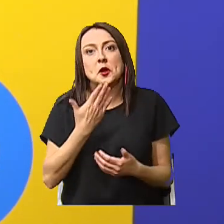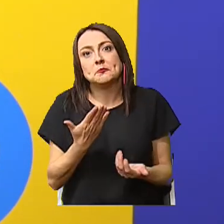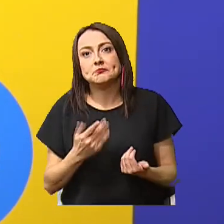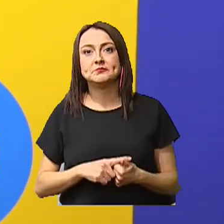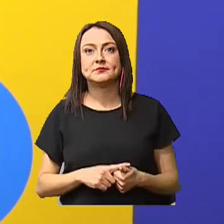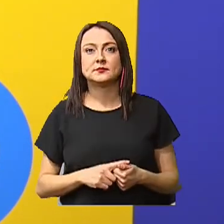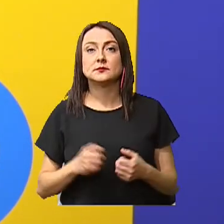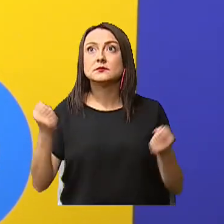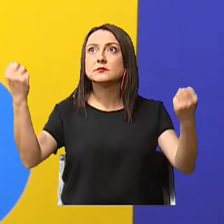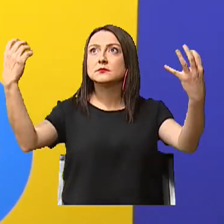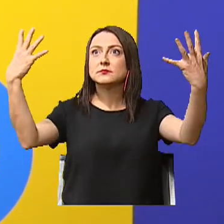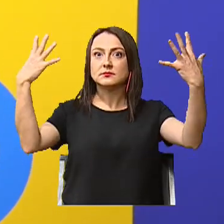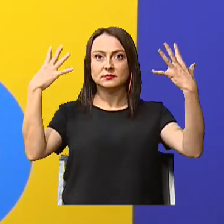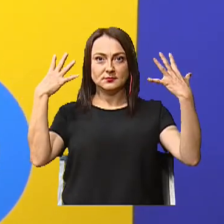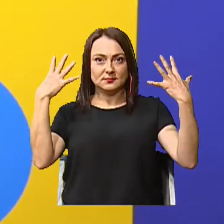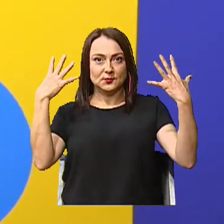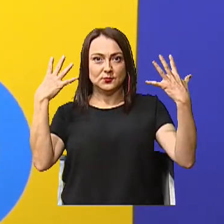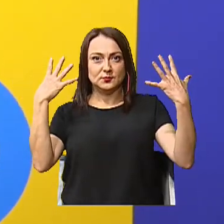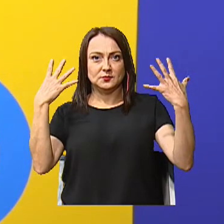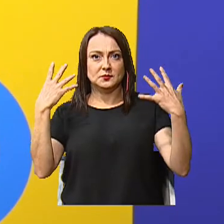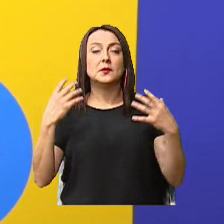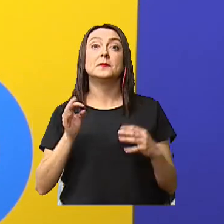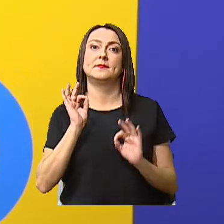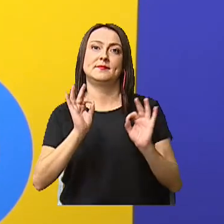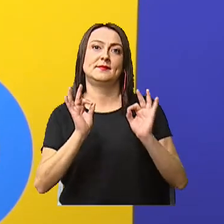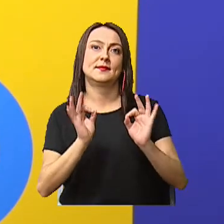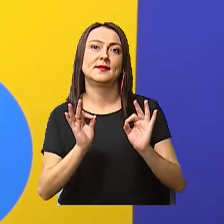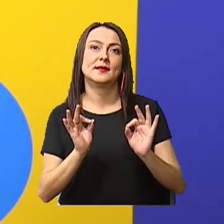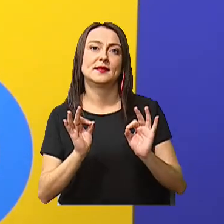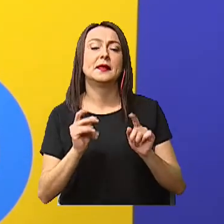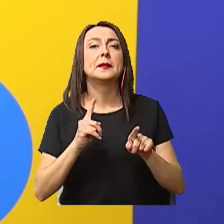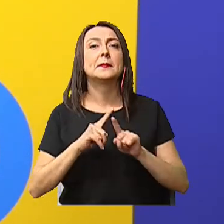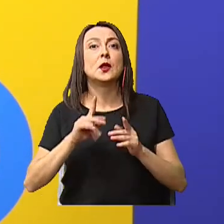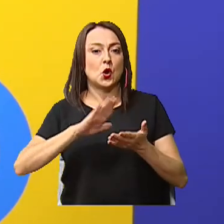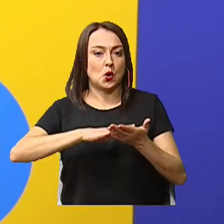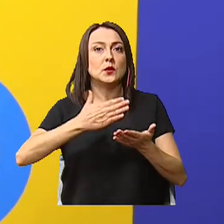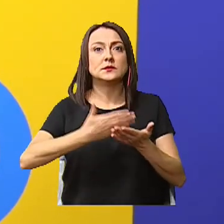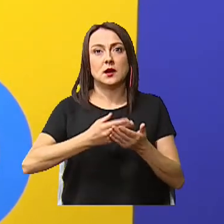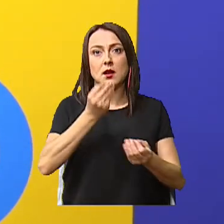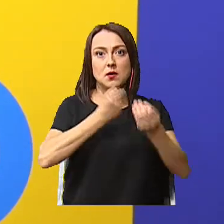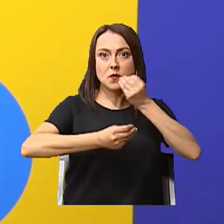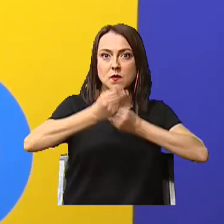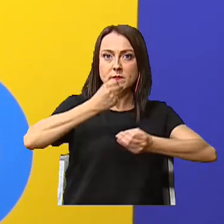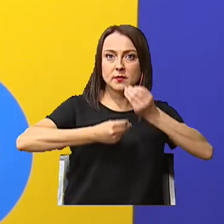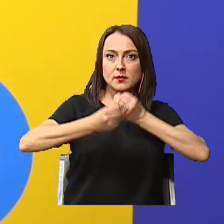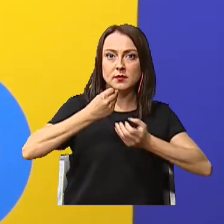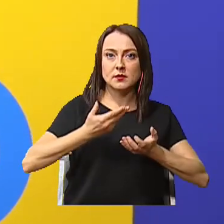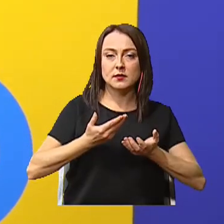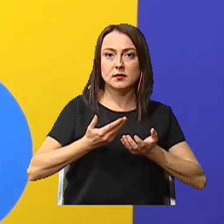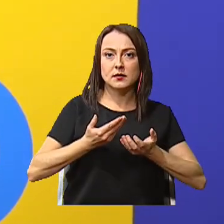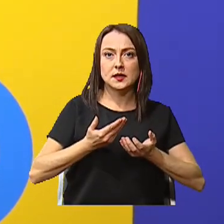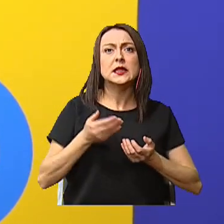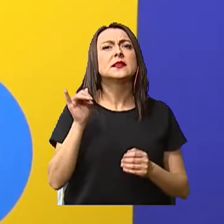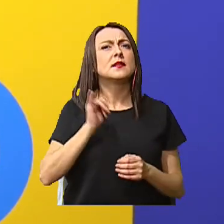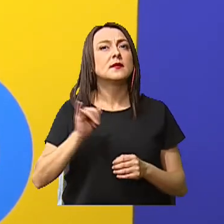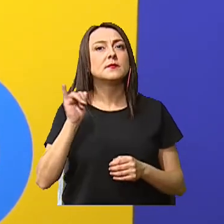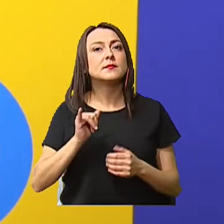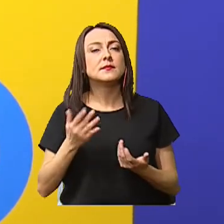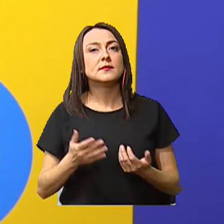la iluminación Muy bien Cocinar los alimentos También